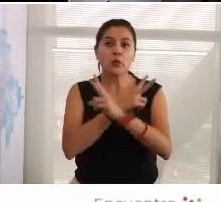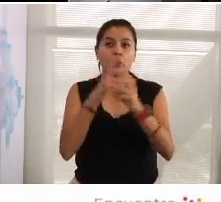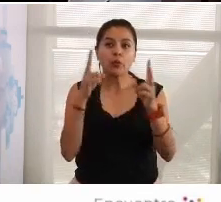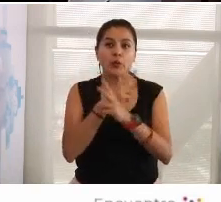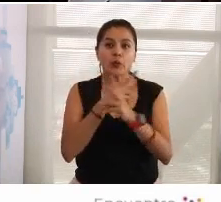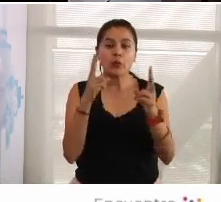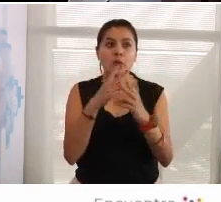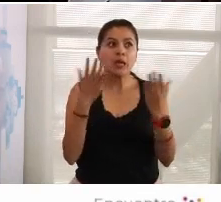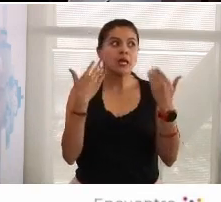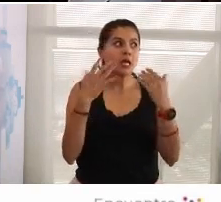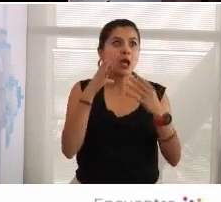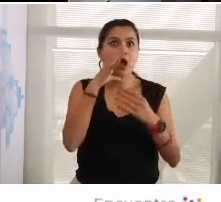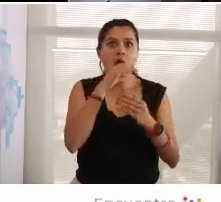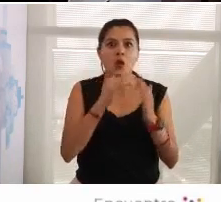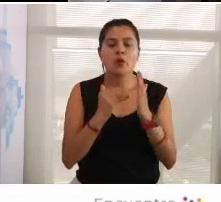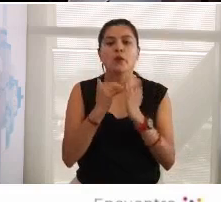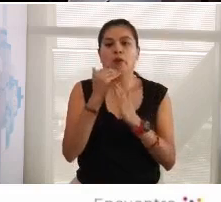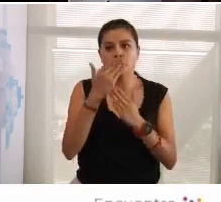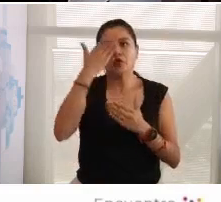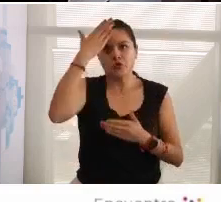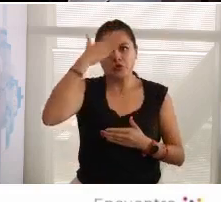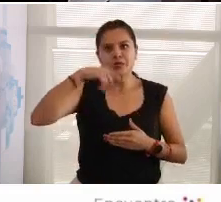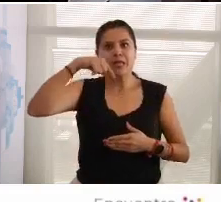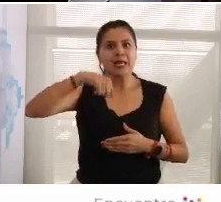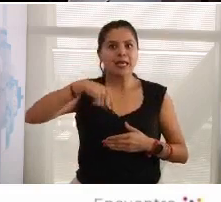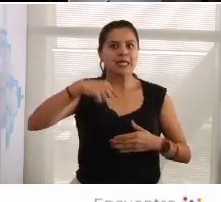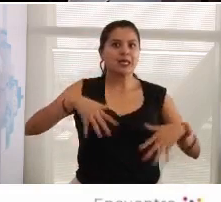acondicionado, que sé que aquí